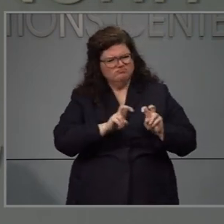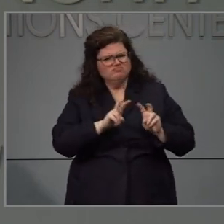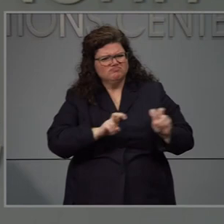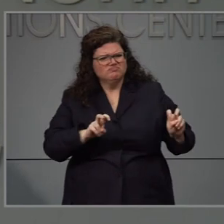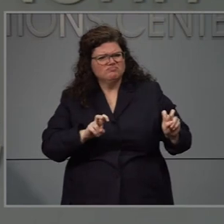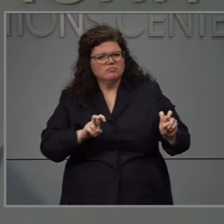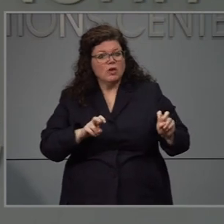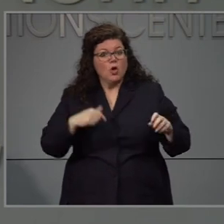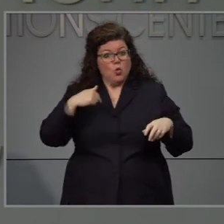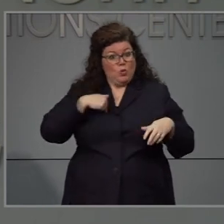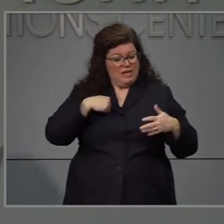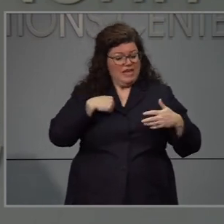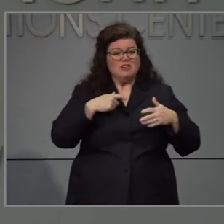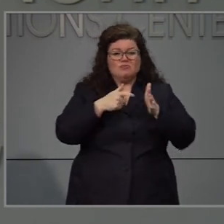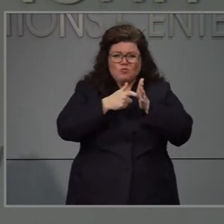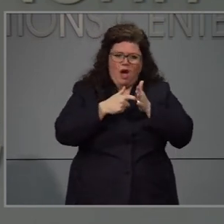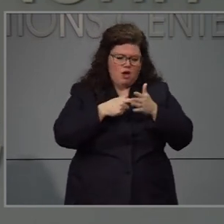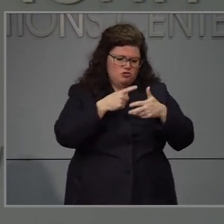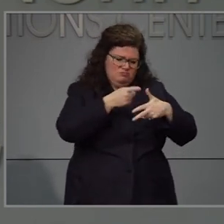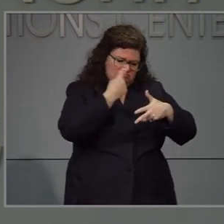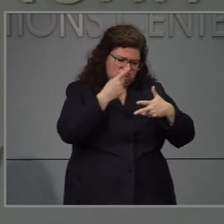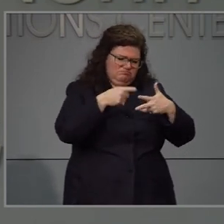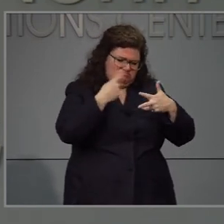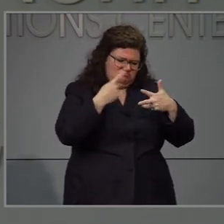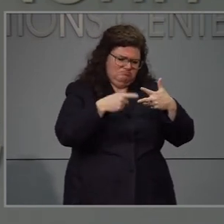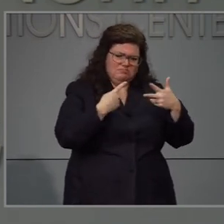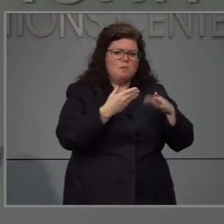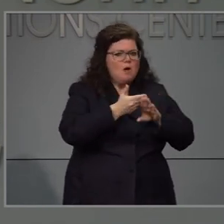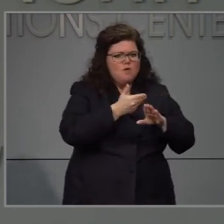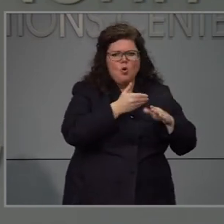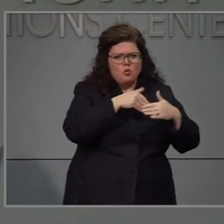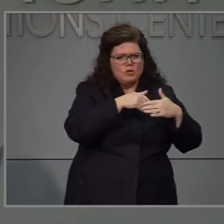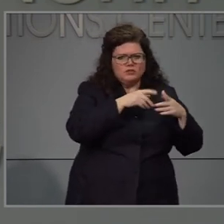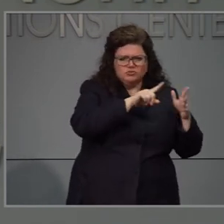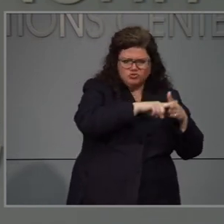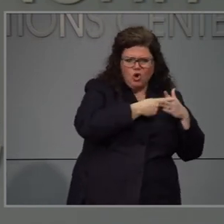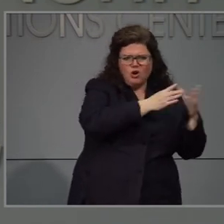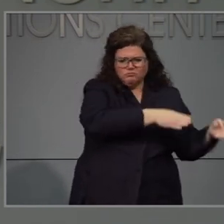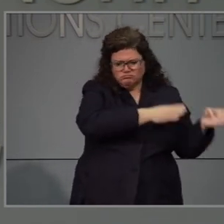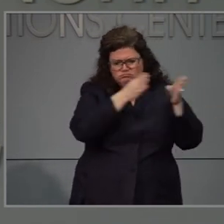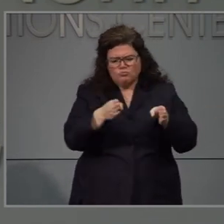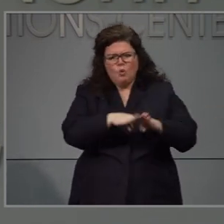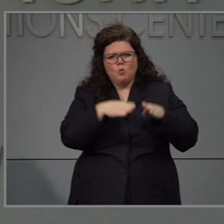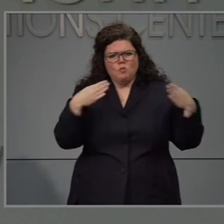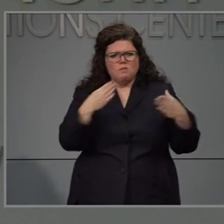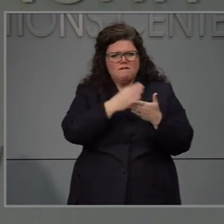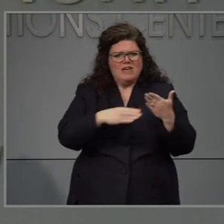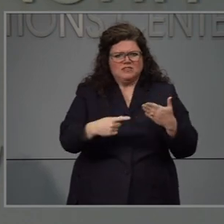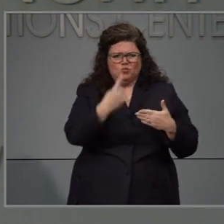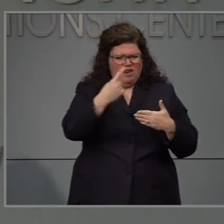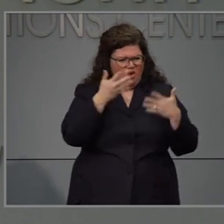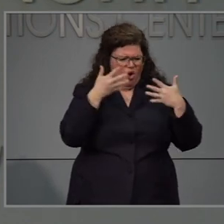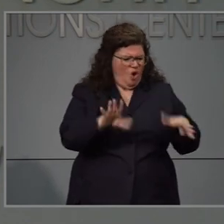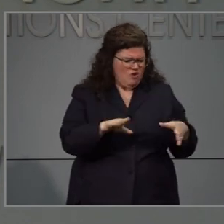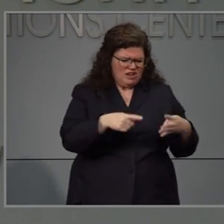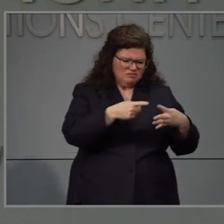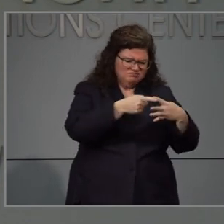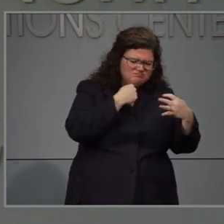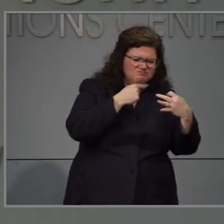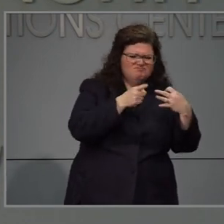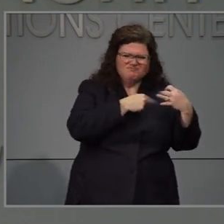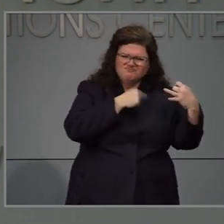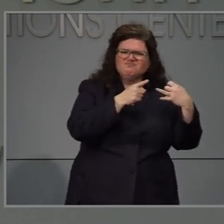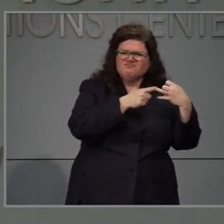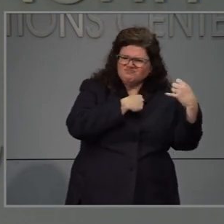implementadas y hemos visto en todos estos indicadores para pasar a la fase uno. Pero queremos que tiene que seguir